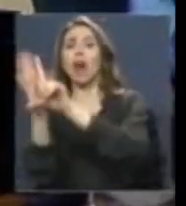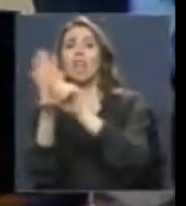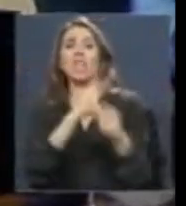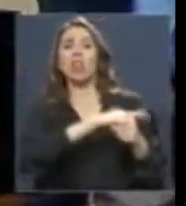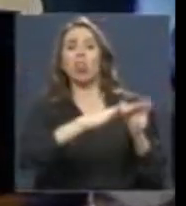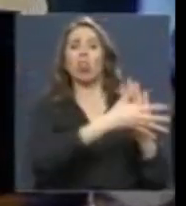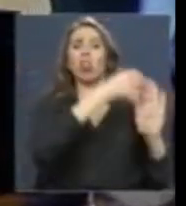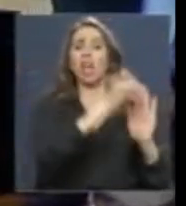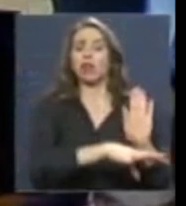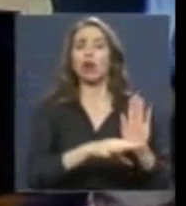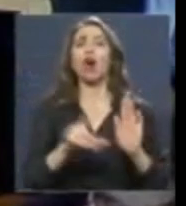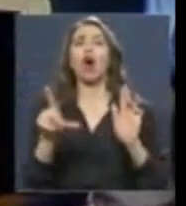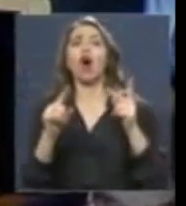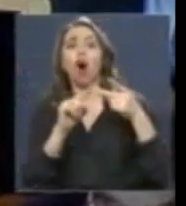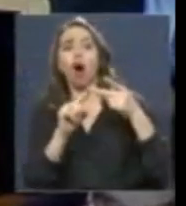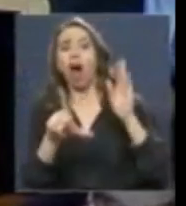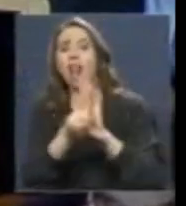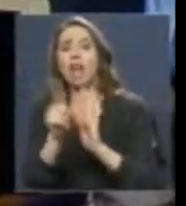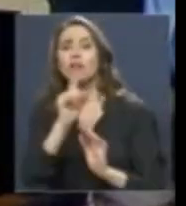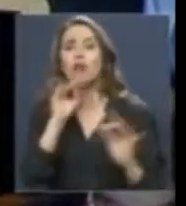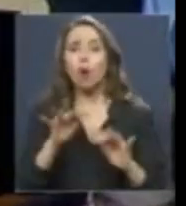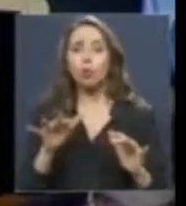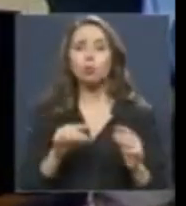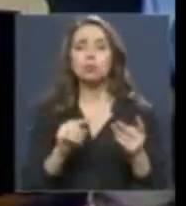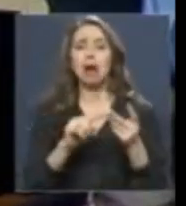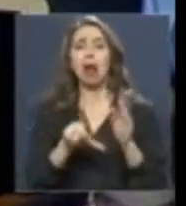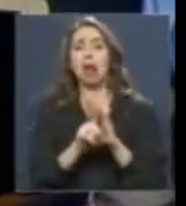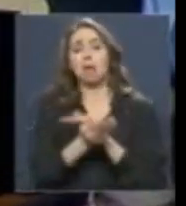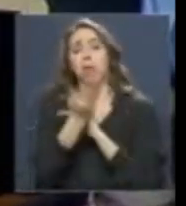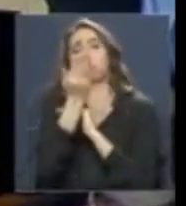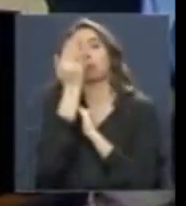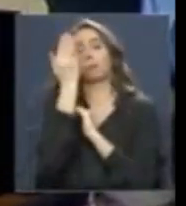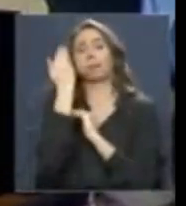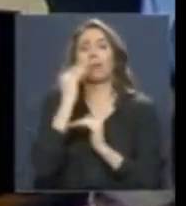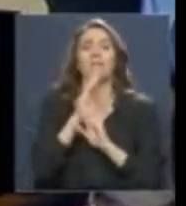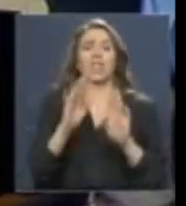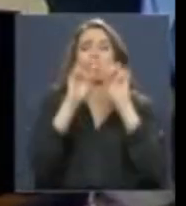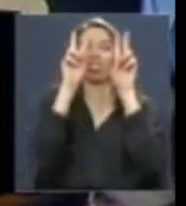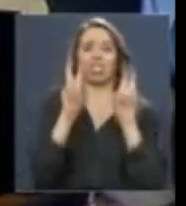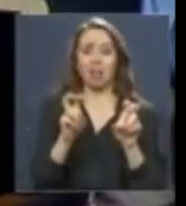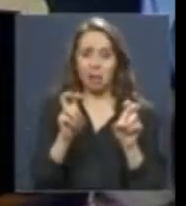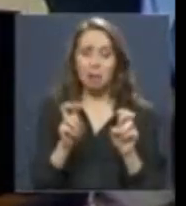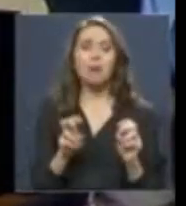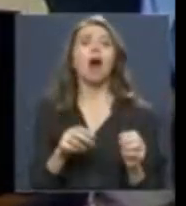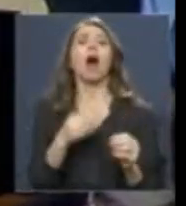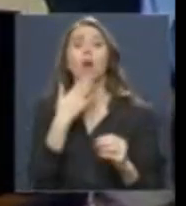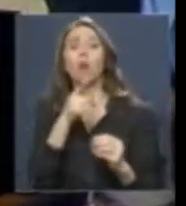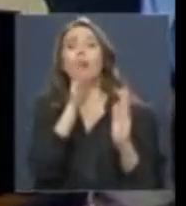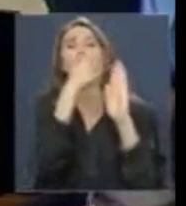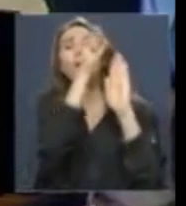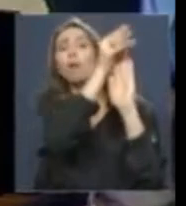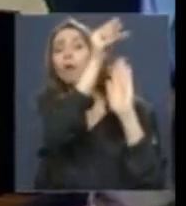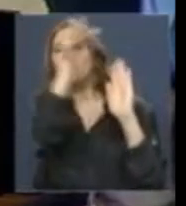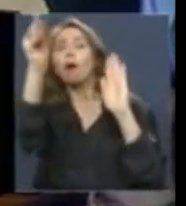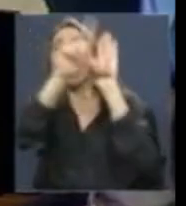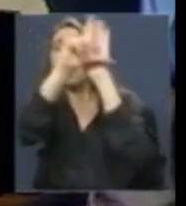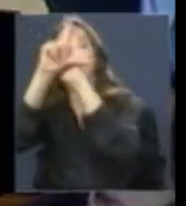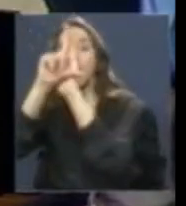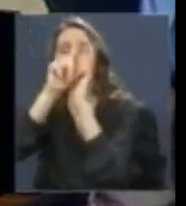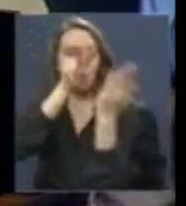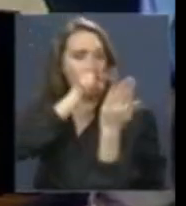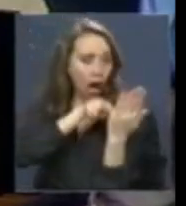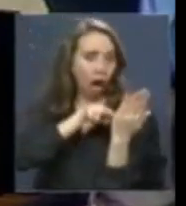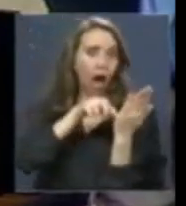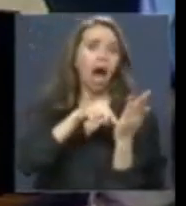de aquellas que están obsoletas, y en consecuencia que cuando tengamos que recurrir a mirar la ley, sepamos que la ley efectivamente está